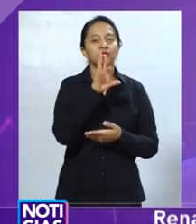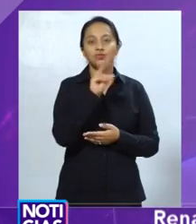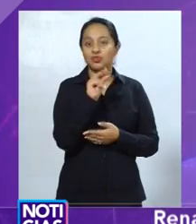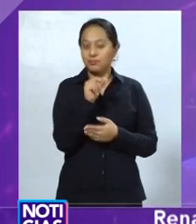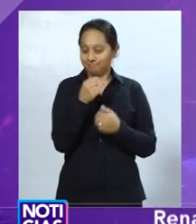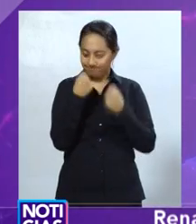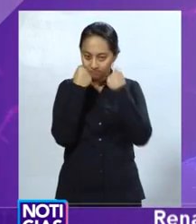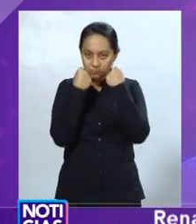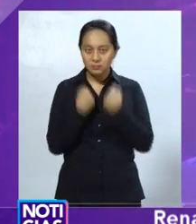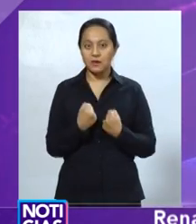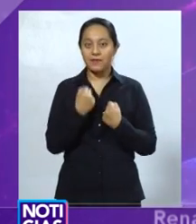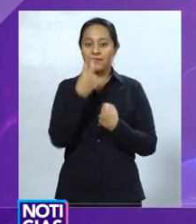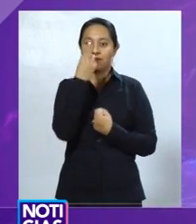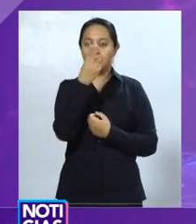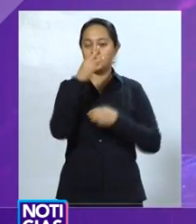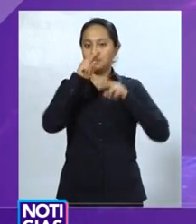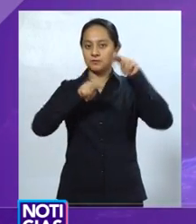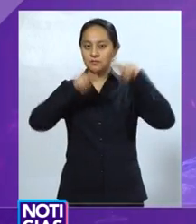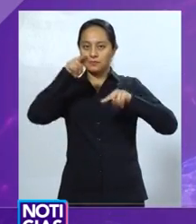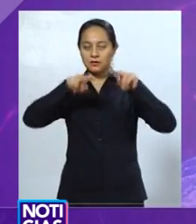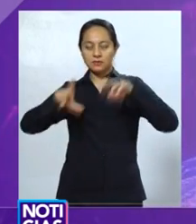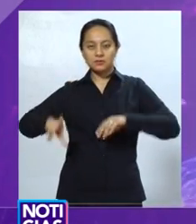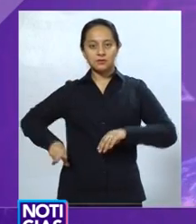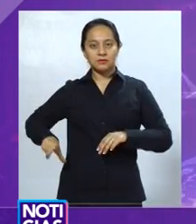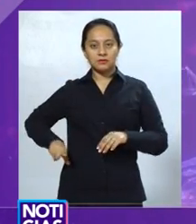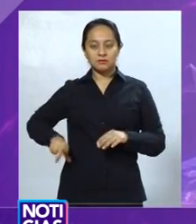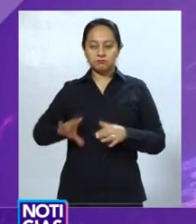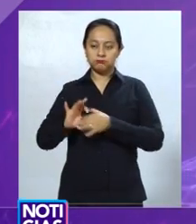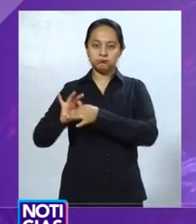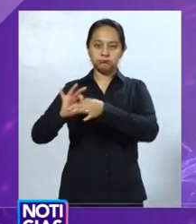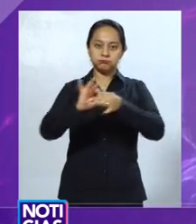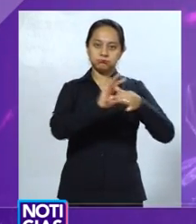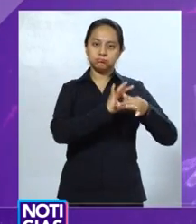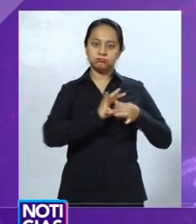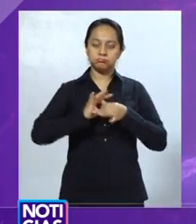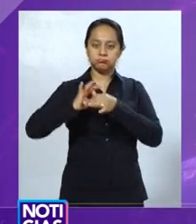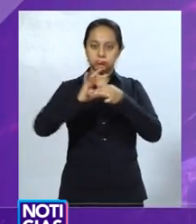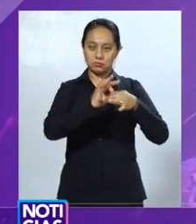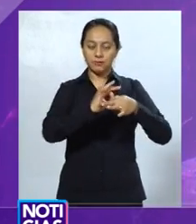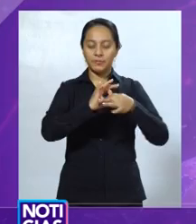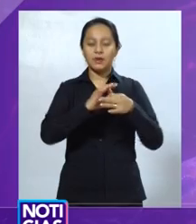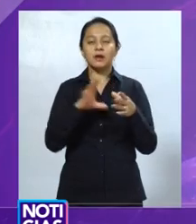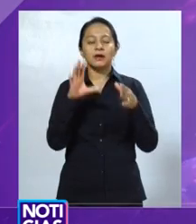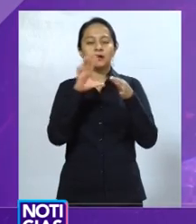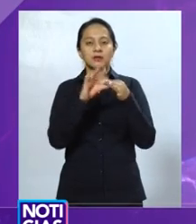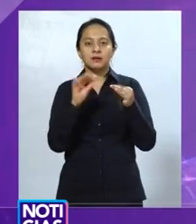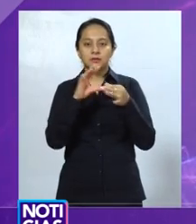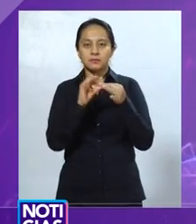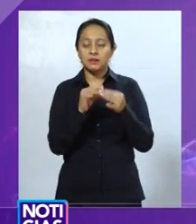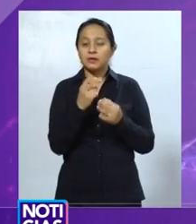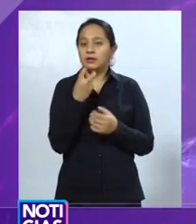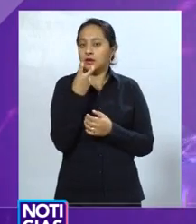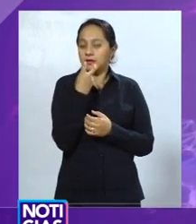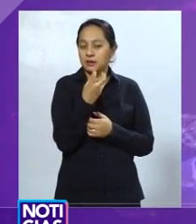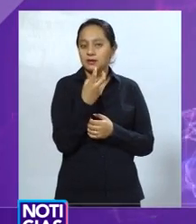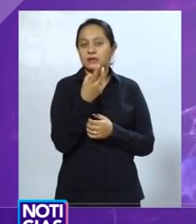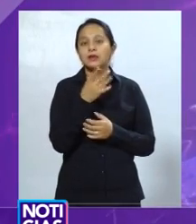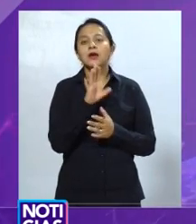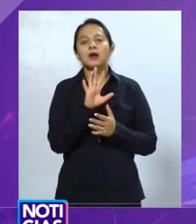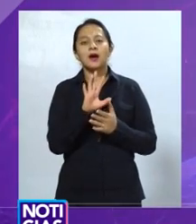De ello, debemos ocuparnos también todos de manera responsable, sin disimulos, sin ambajes,